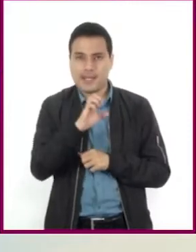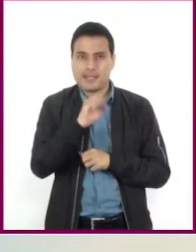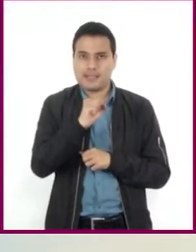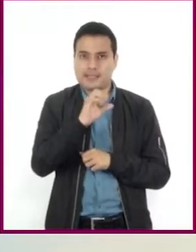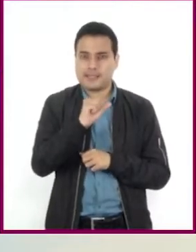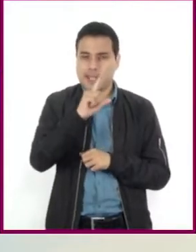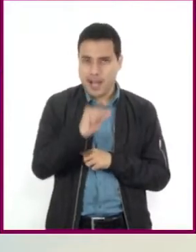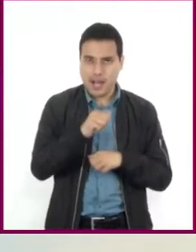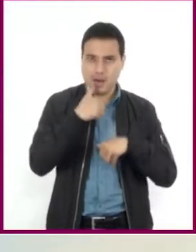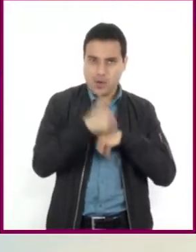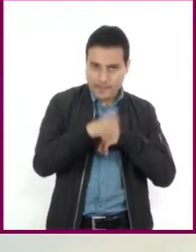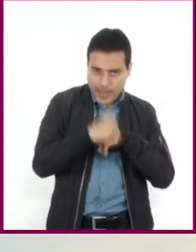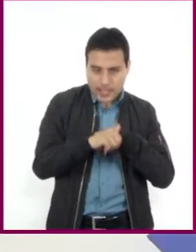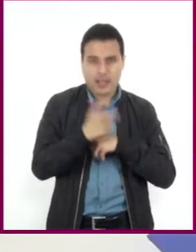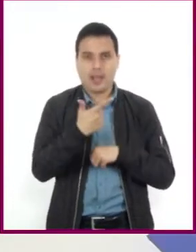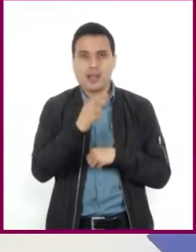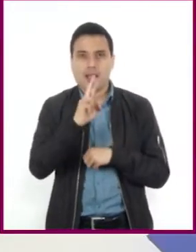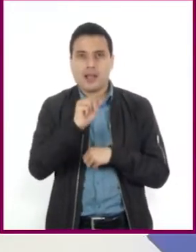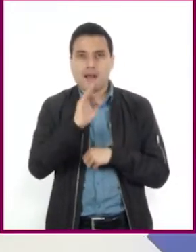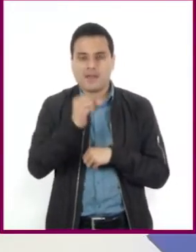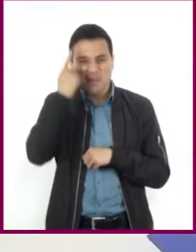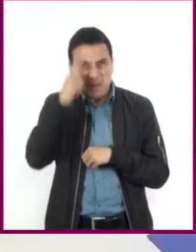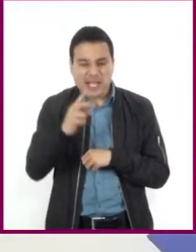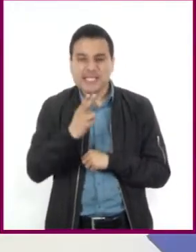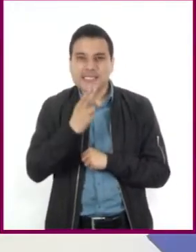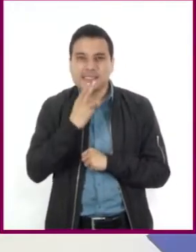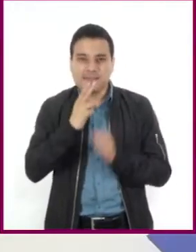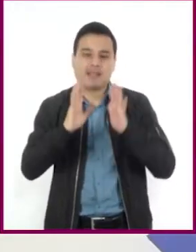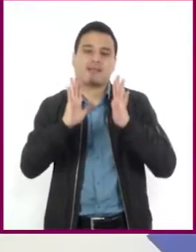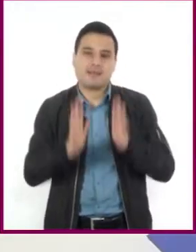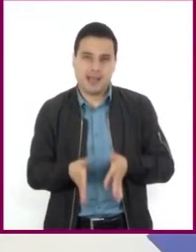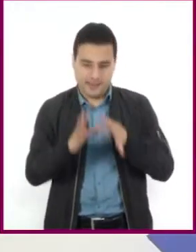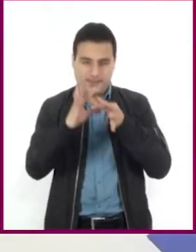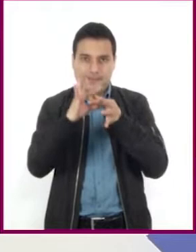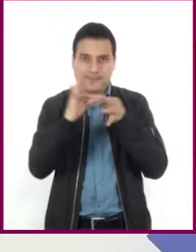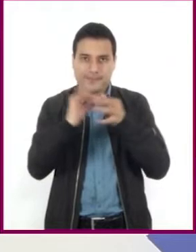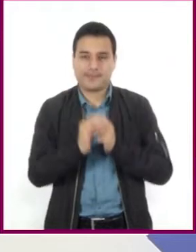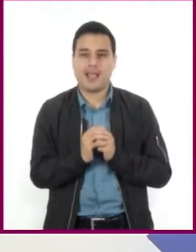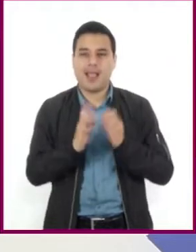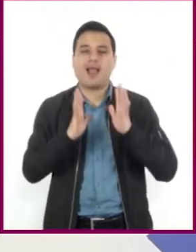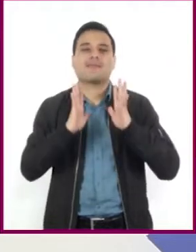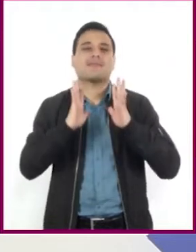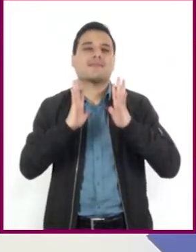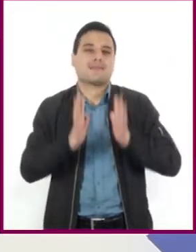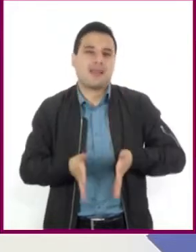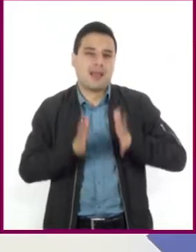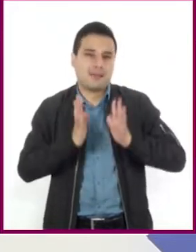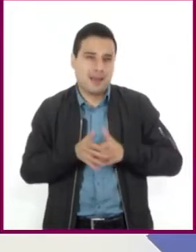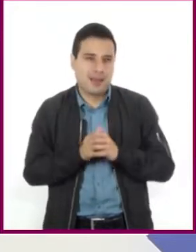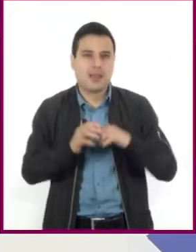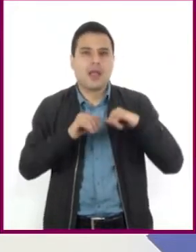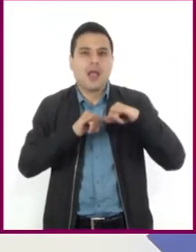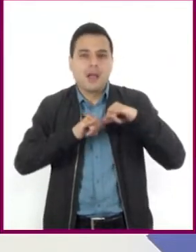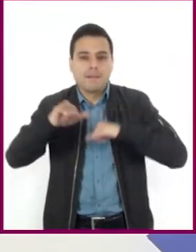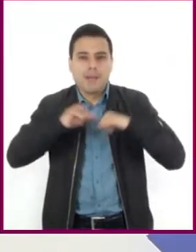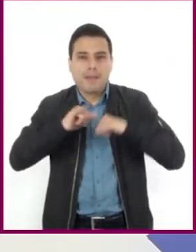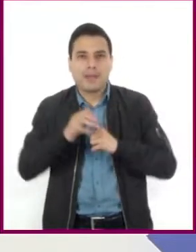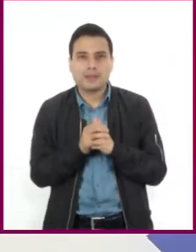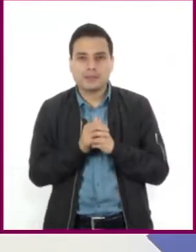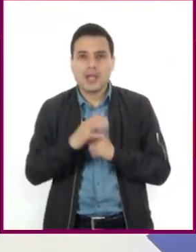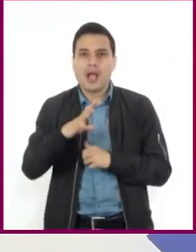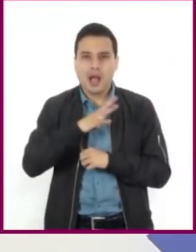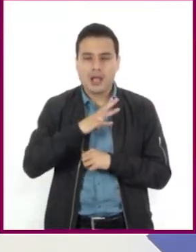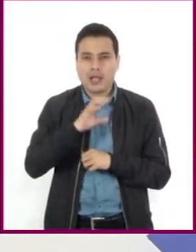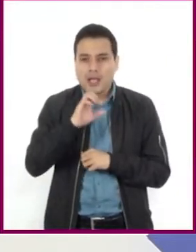gráfica y numérica en un mapa. Ya veo. Los mapas se hacen a escala porque no podemos dibujar en una hoja de